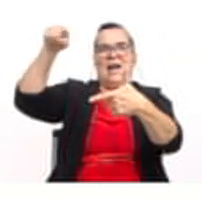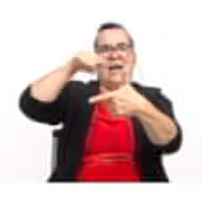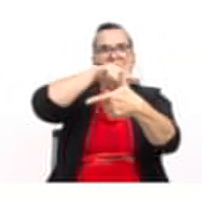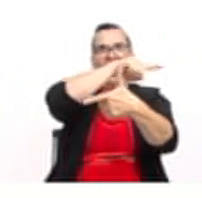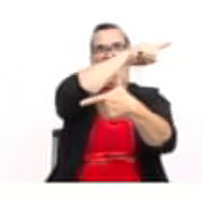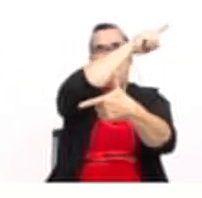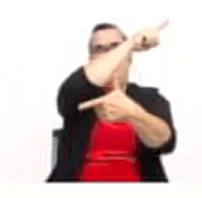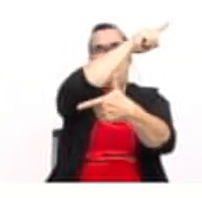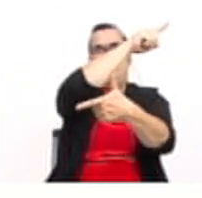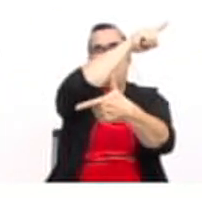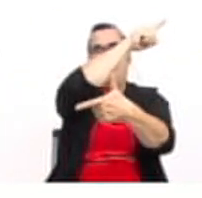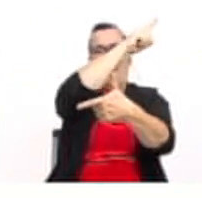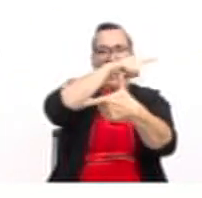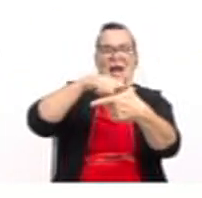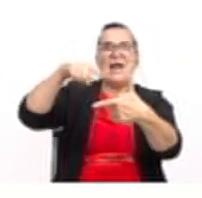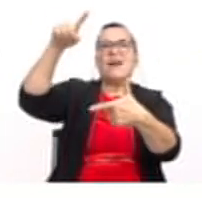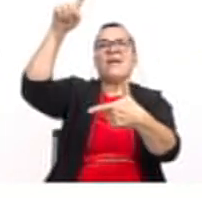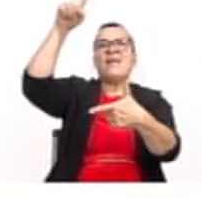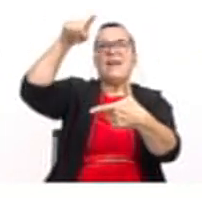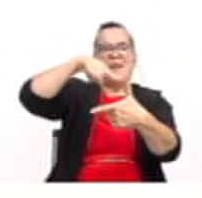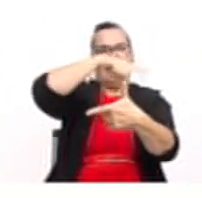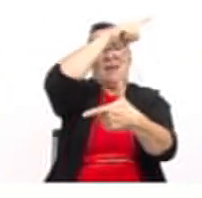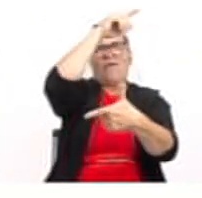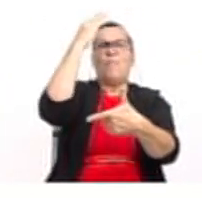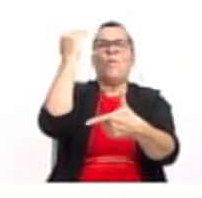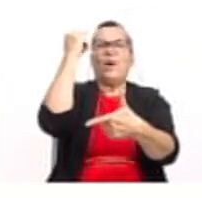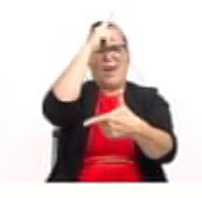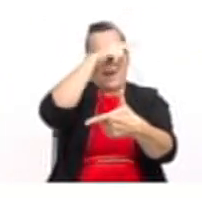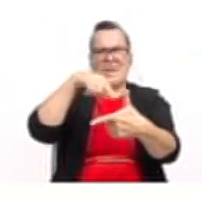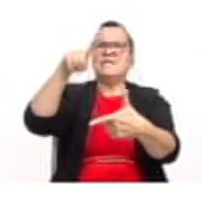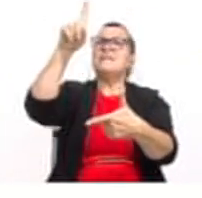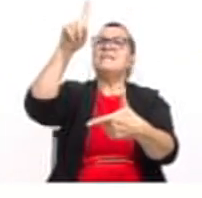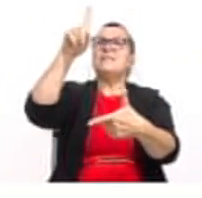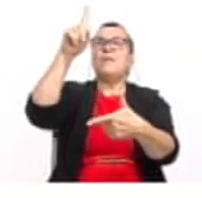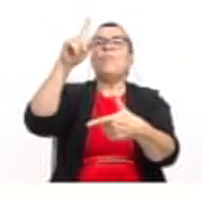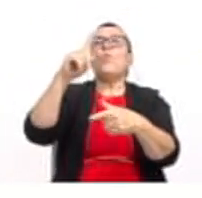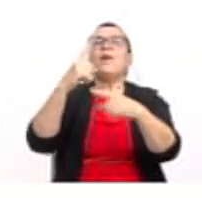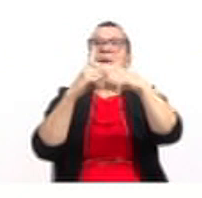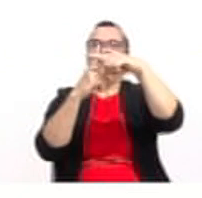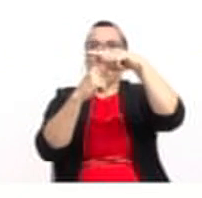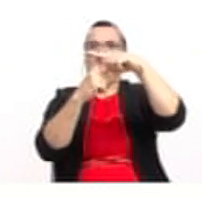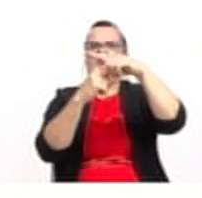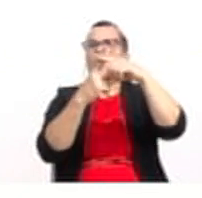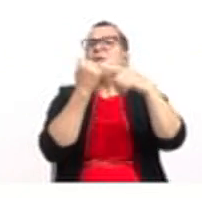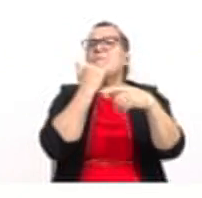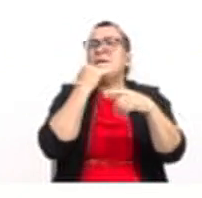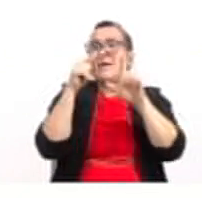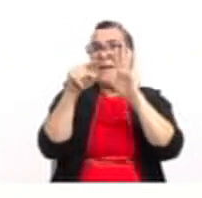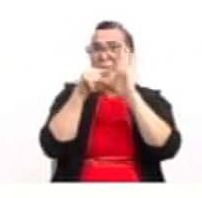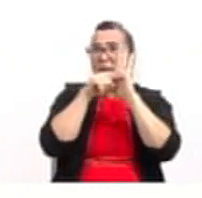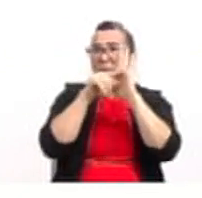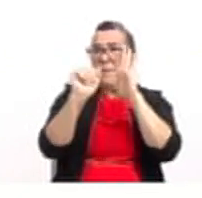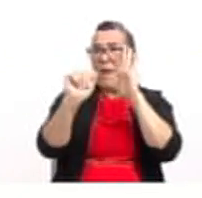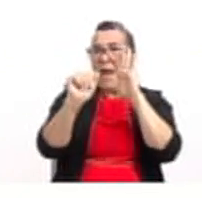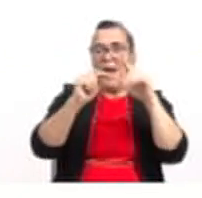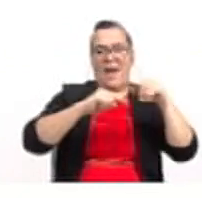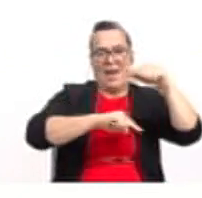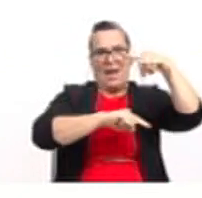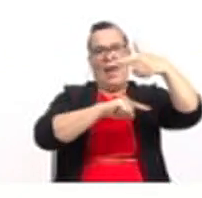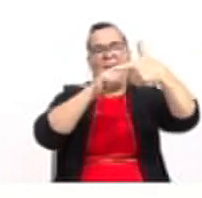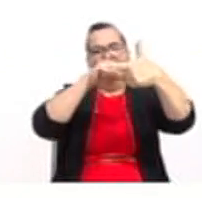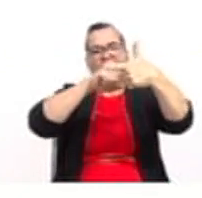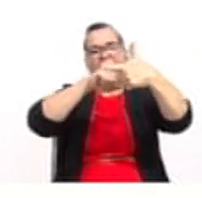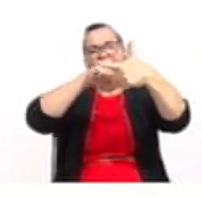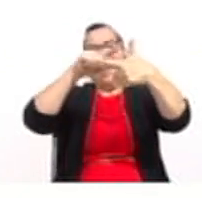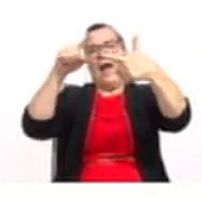recuerdan, abre hacia arriba. Es decir, es cóncava hacia arriba. ¿Y qué sucedía si el valor era negativo? Muy bien. La parábola abre